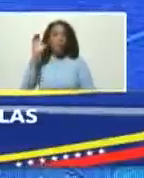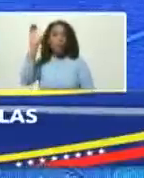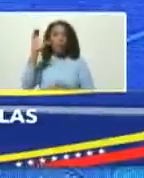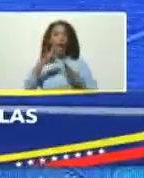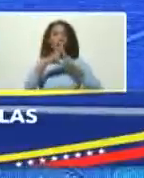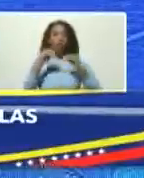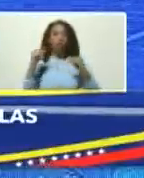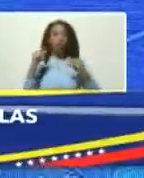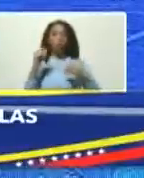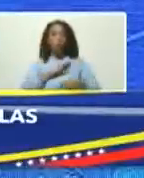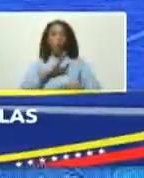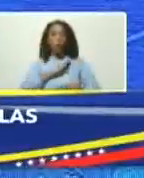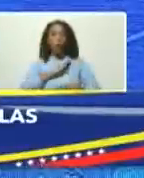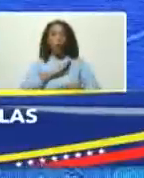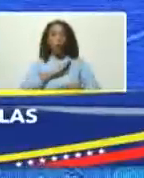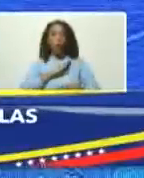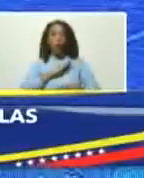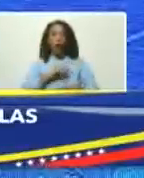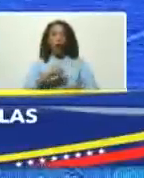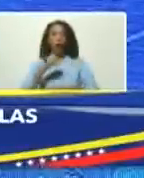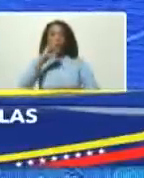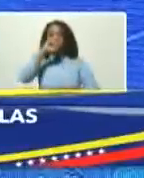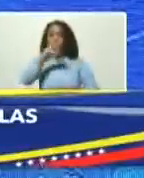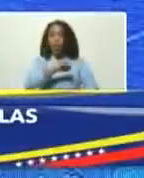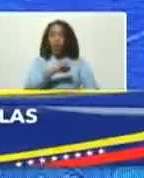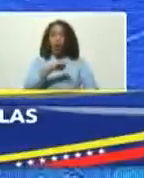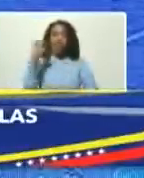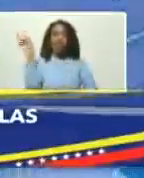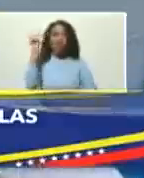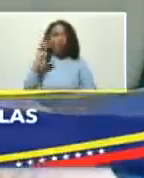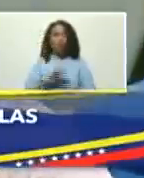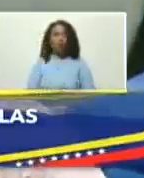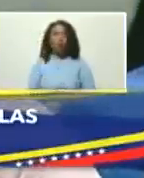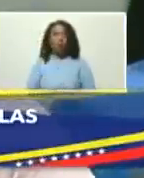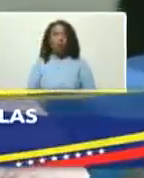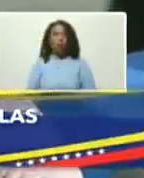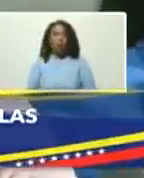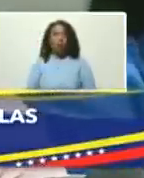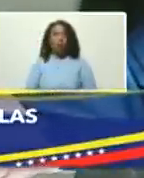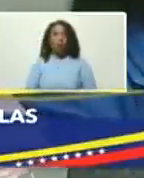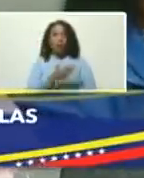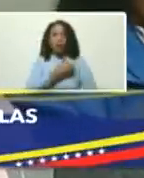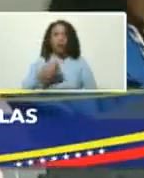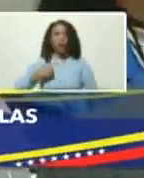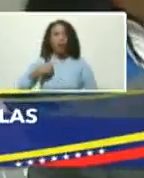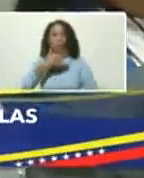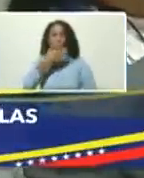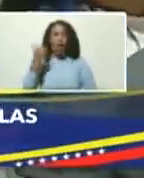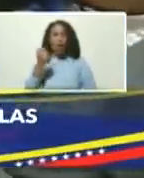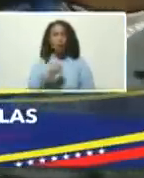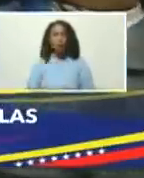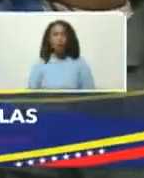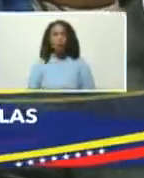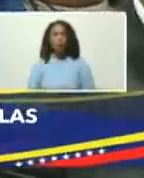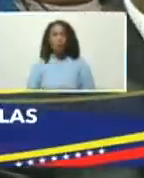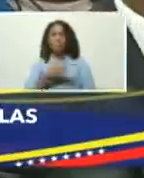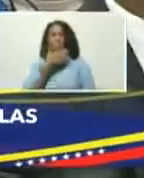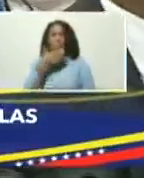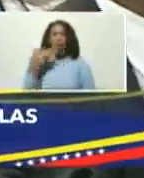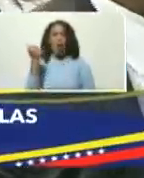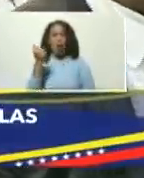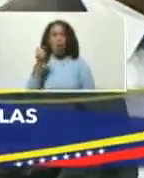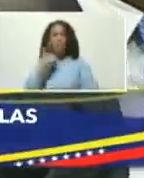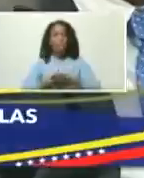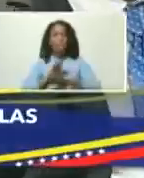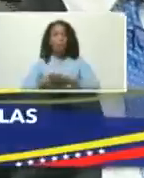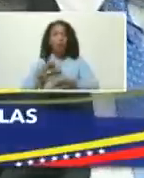pertenece a quienes amamos a Venezuela y queremos lo mejor lo mejor por